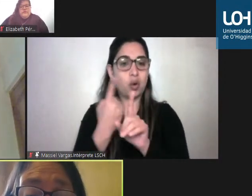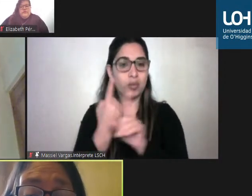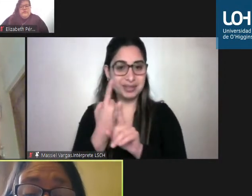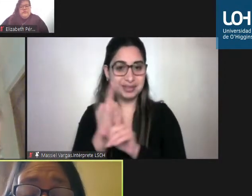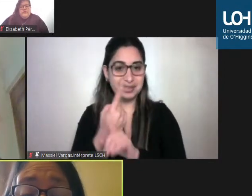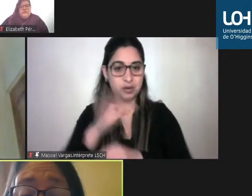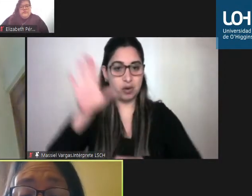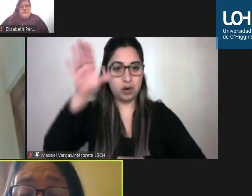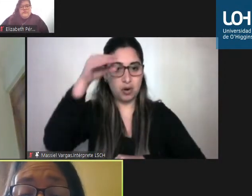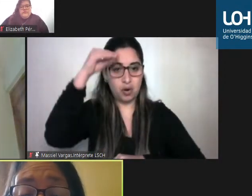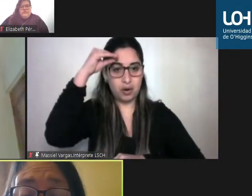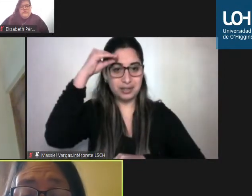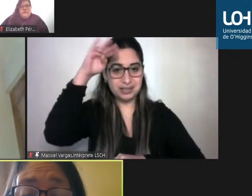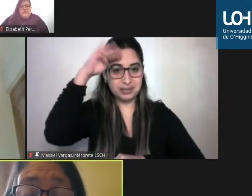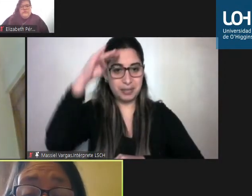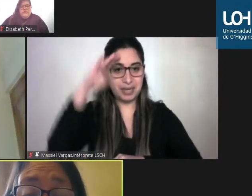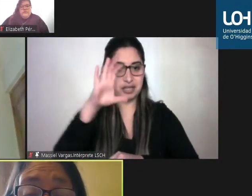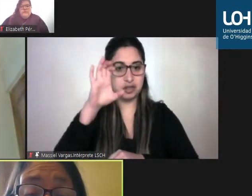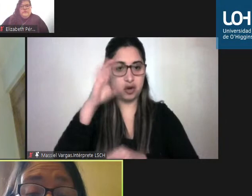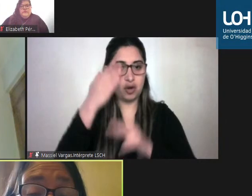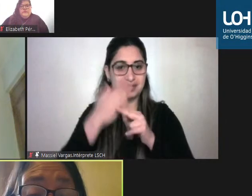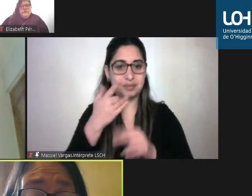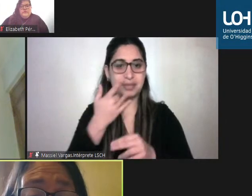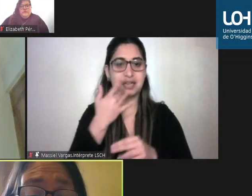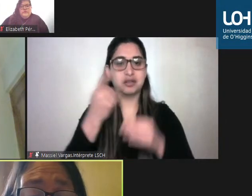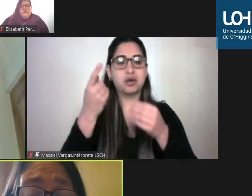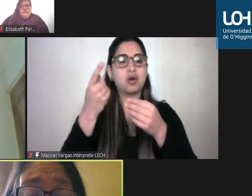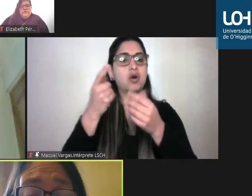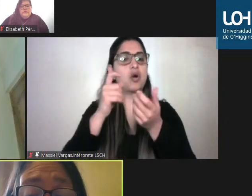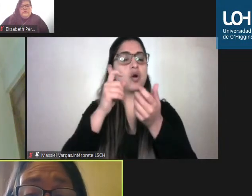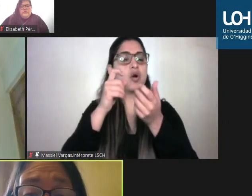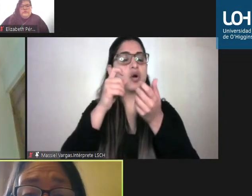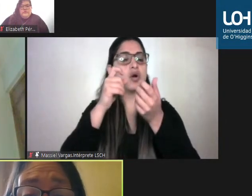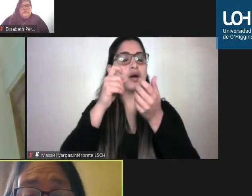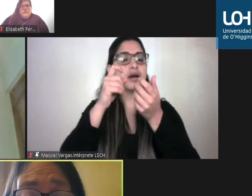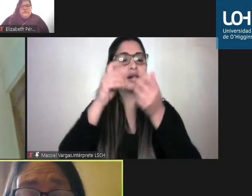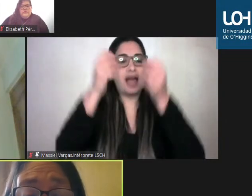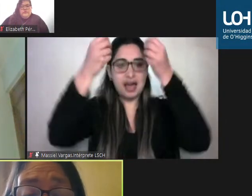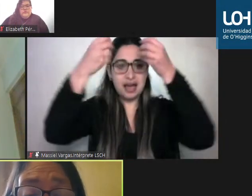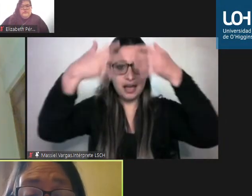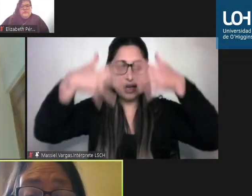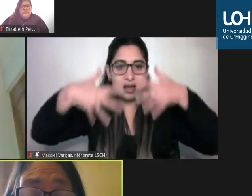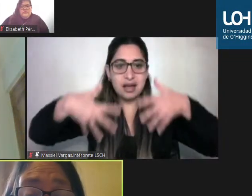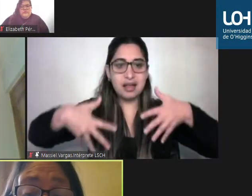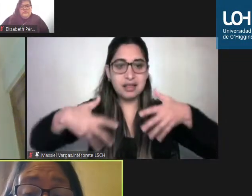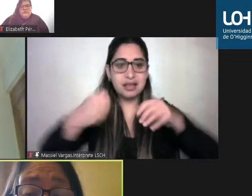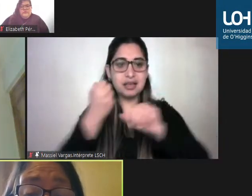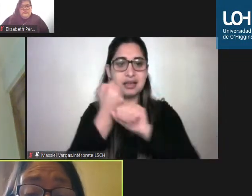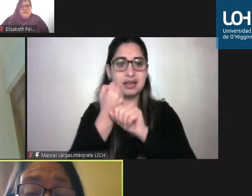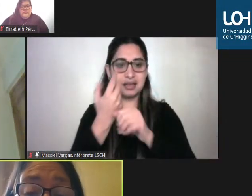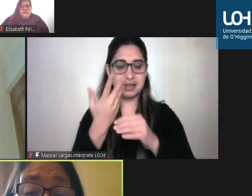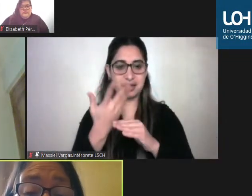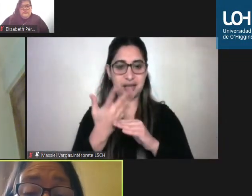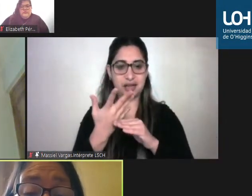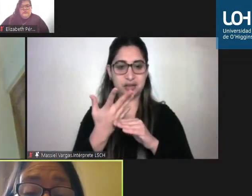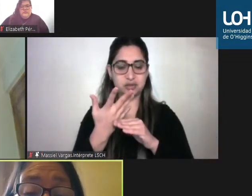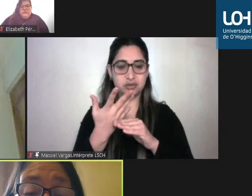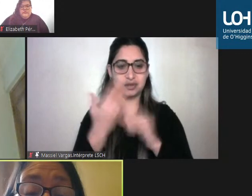eso ya tiene que ver con el diseño curricular de las mallas de la formación en profesionales